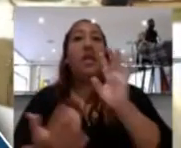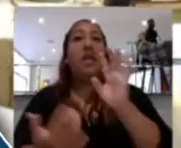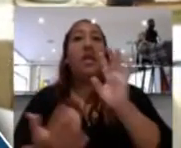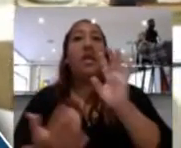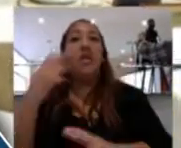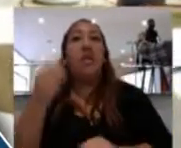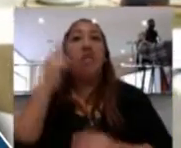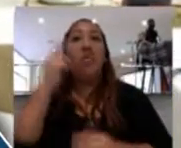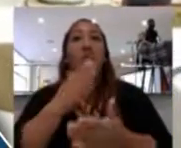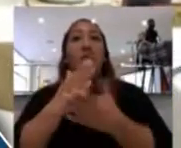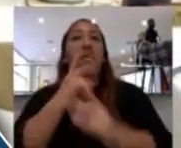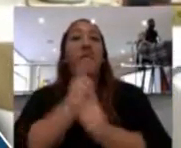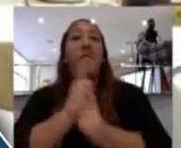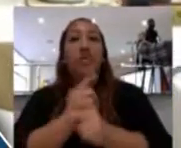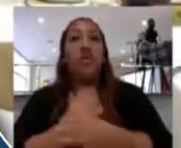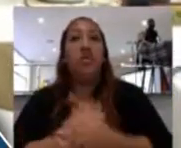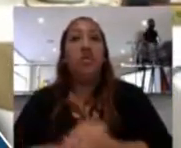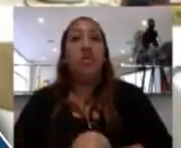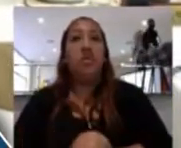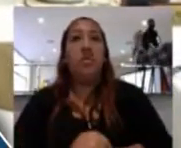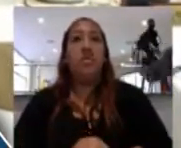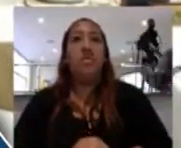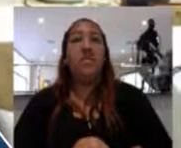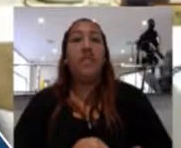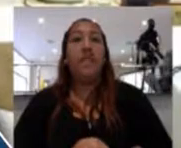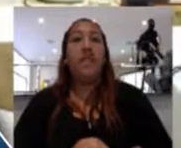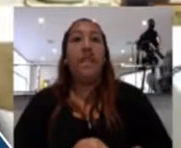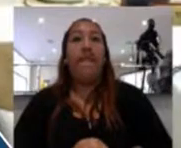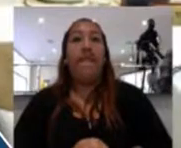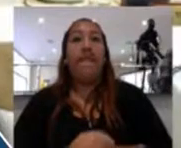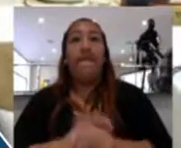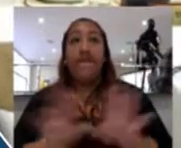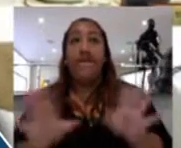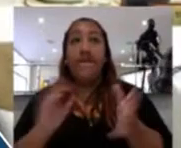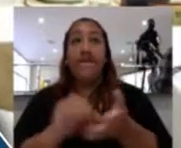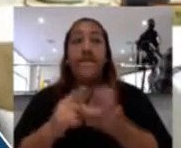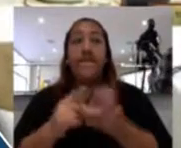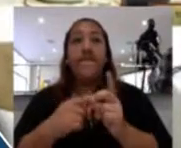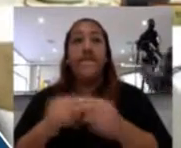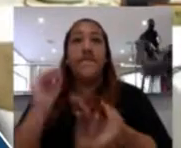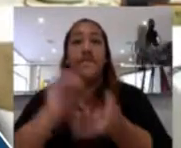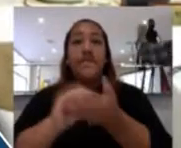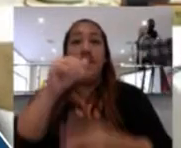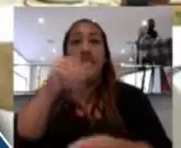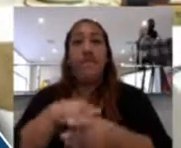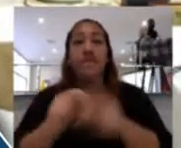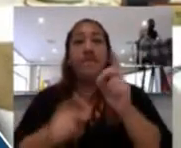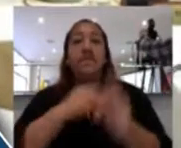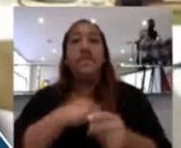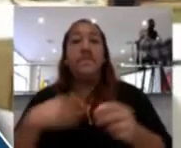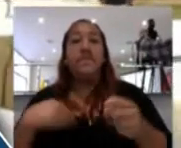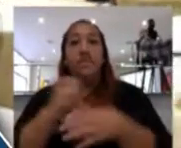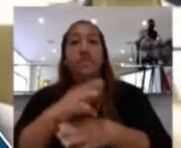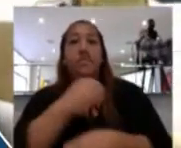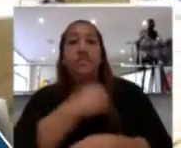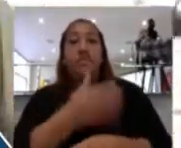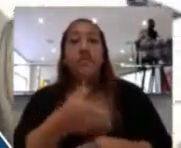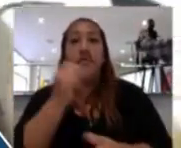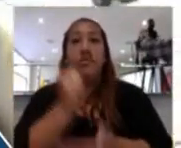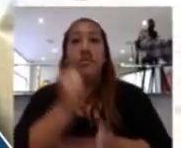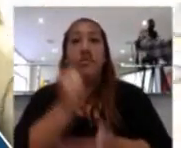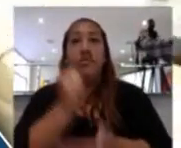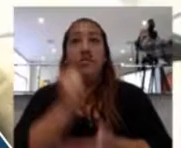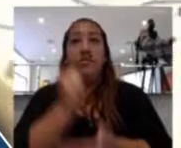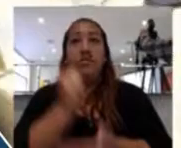inclusive por motivos personales. El debate, no viendo debate, procederemos a votar a aquellos miembros del Consejo que estén a favor de aprobar